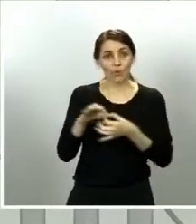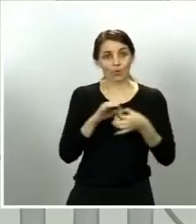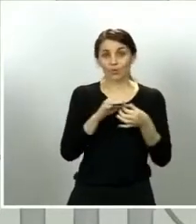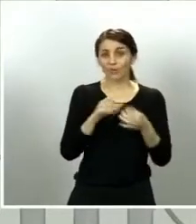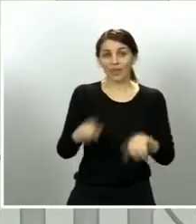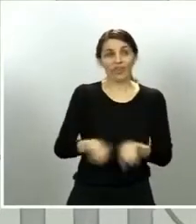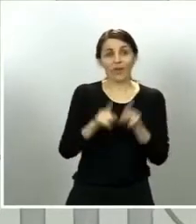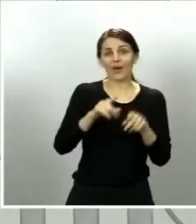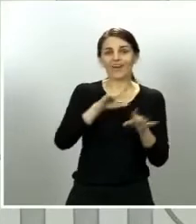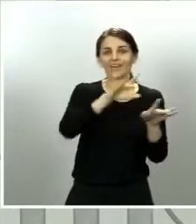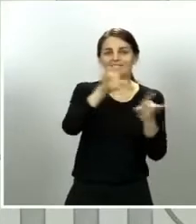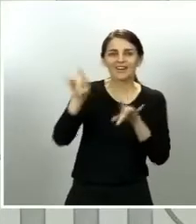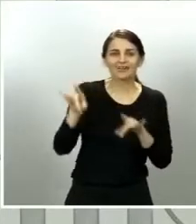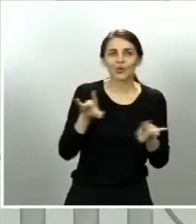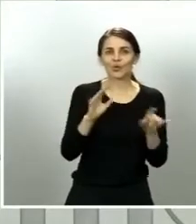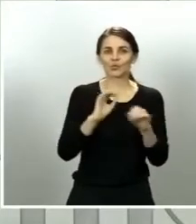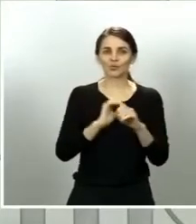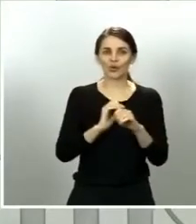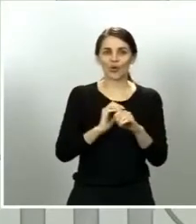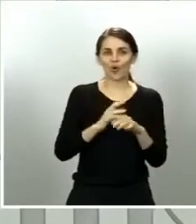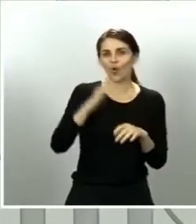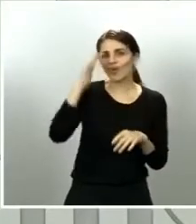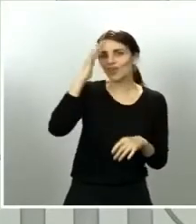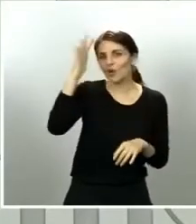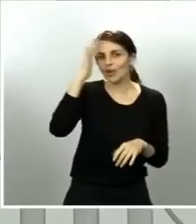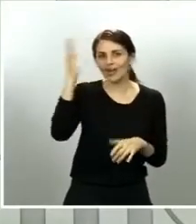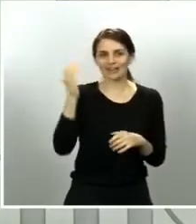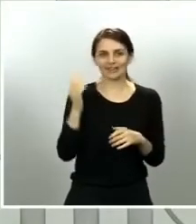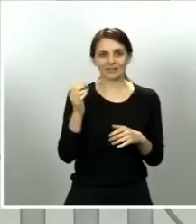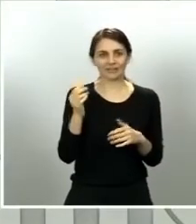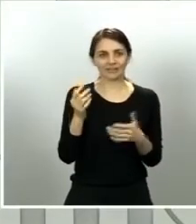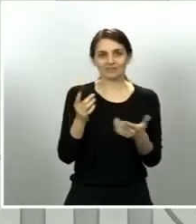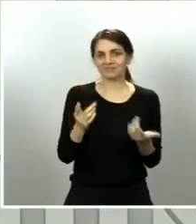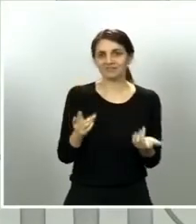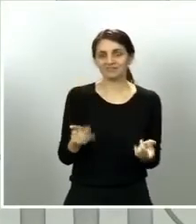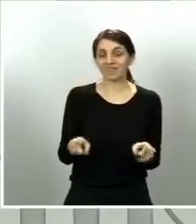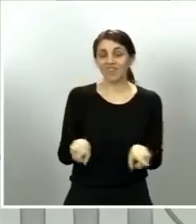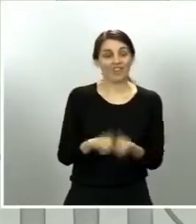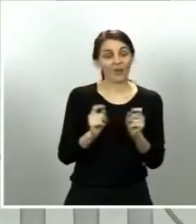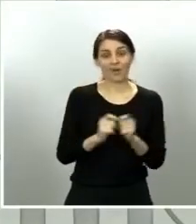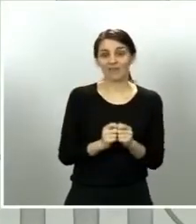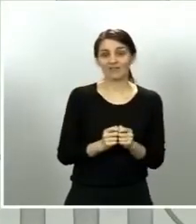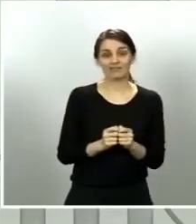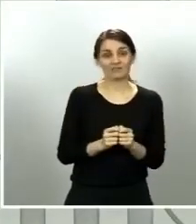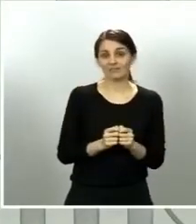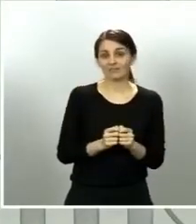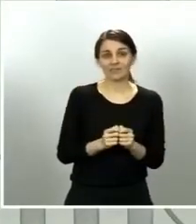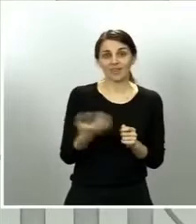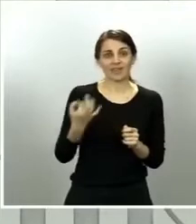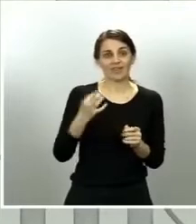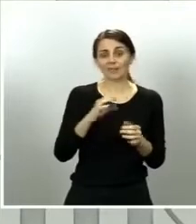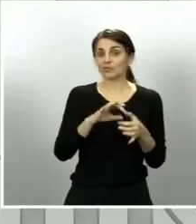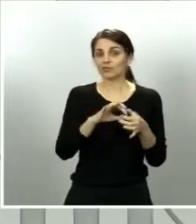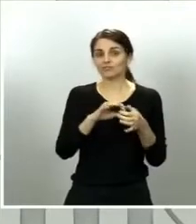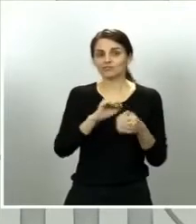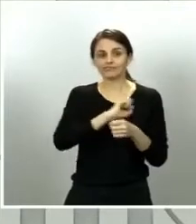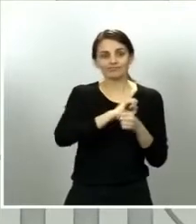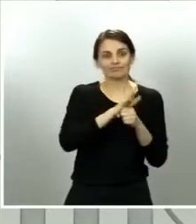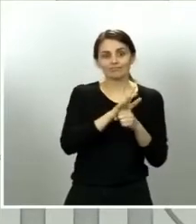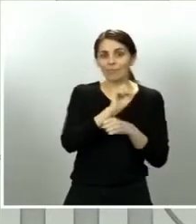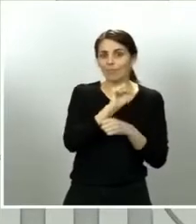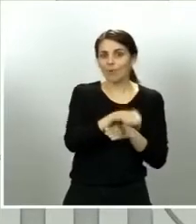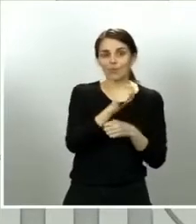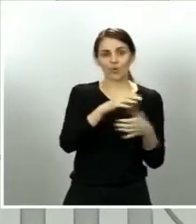entiende de ideologías, que tenemos que derrotarlo con aquellos consejos que nos dé la ciencia, a través de los expertos,